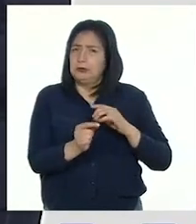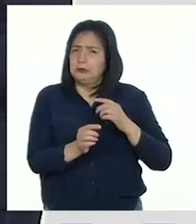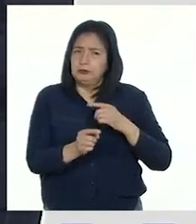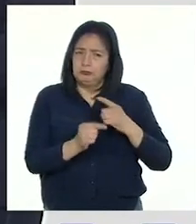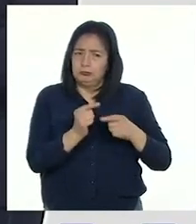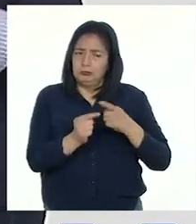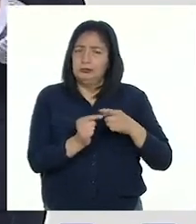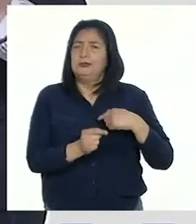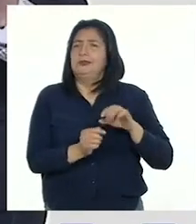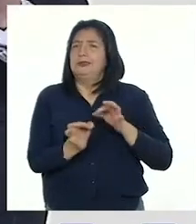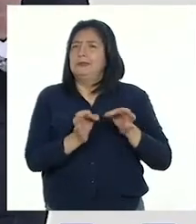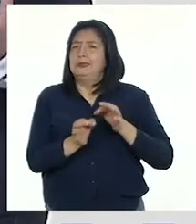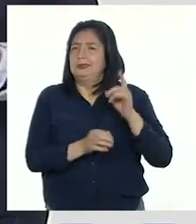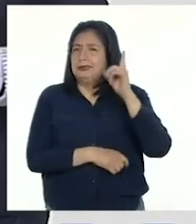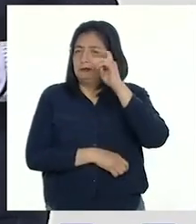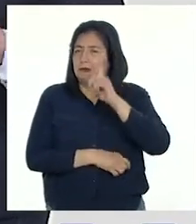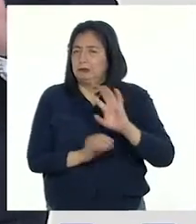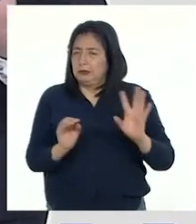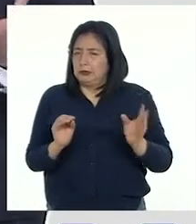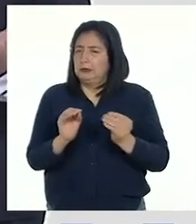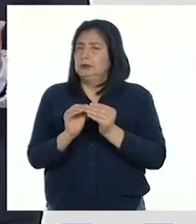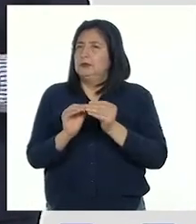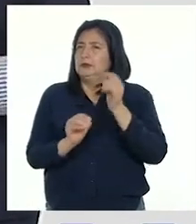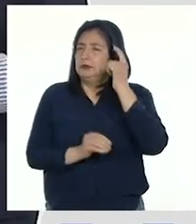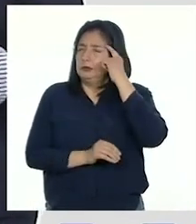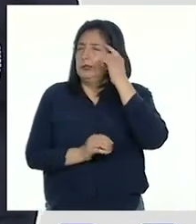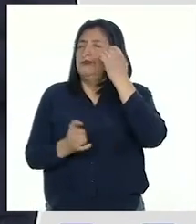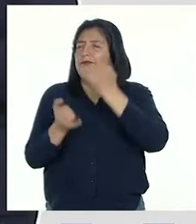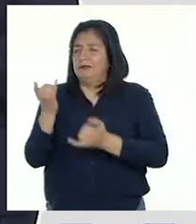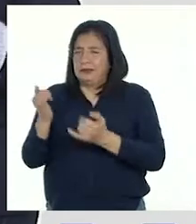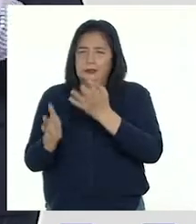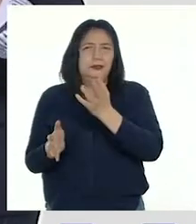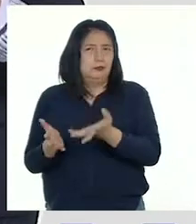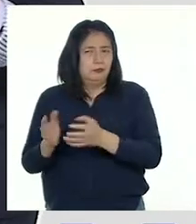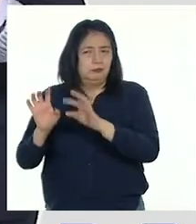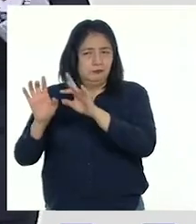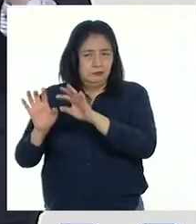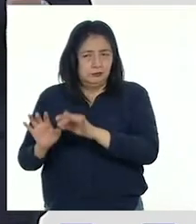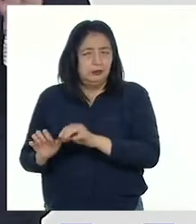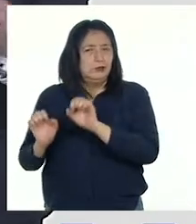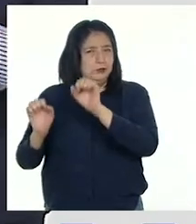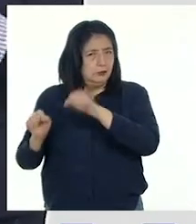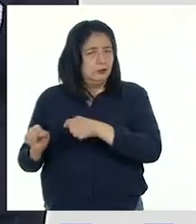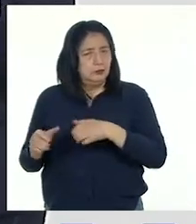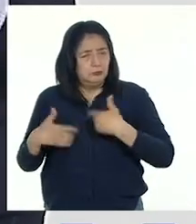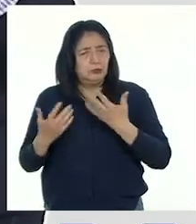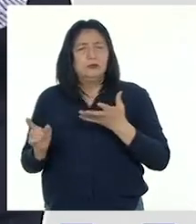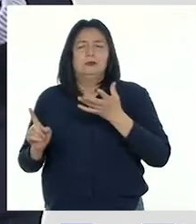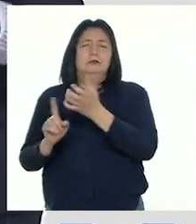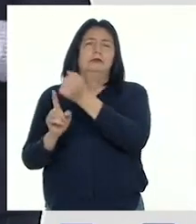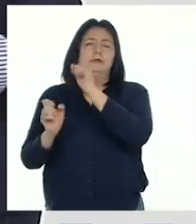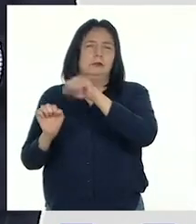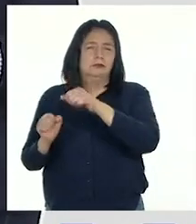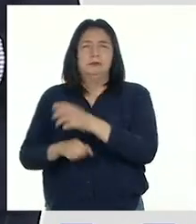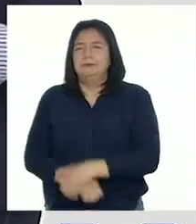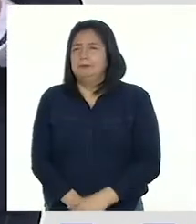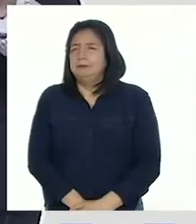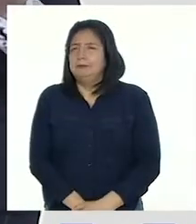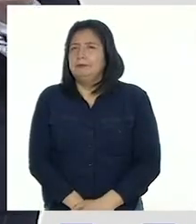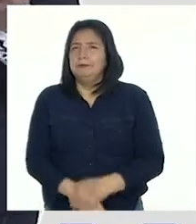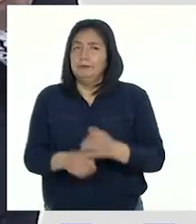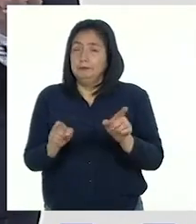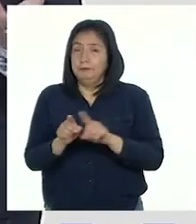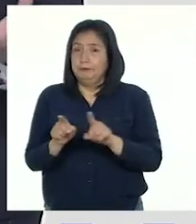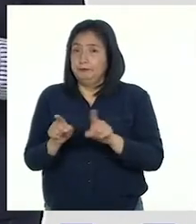dificultades. Recuerda añadir una reflexión al final de los trabajos que sientas que lograste lo que te habías propuesto